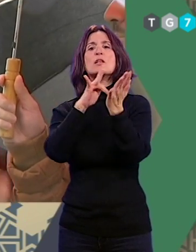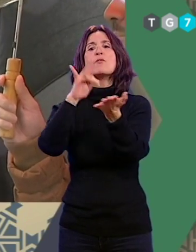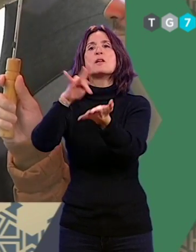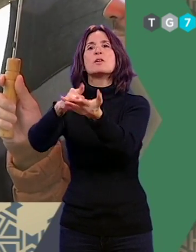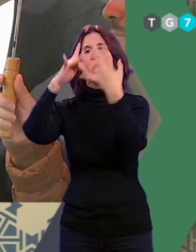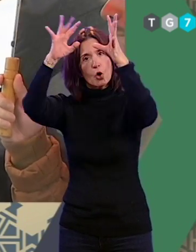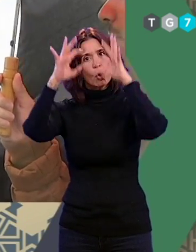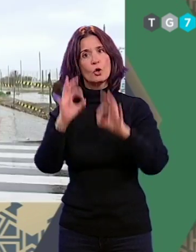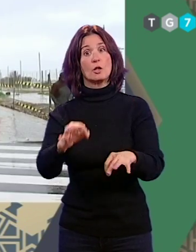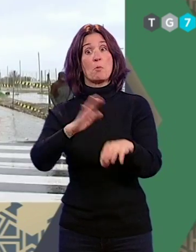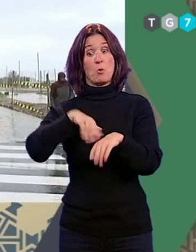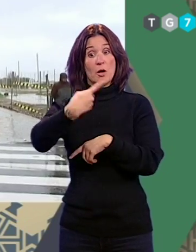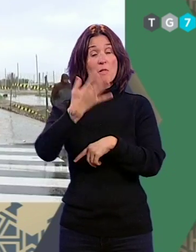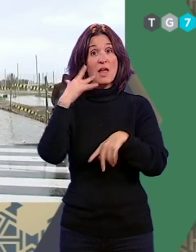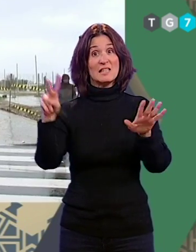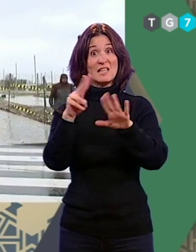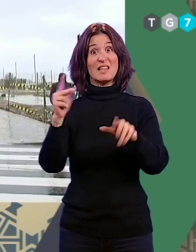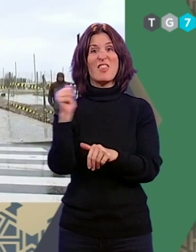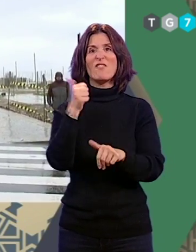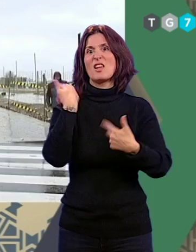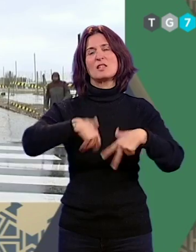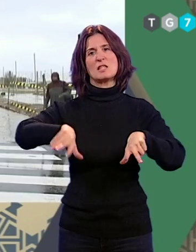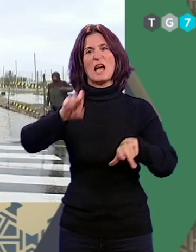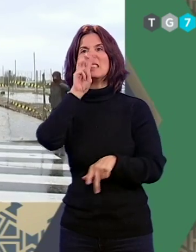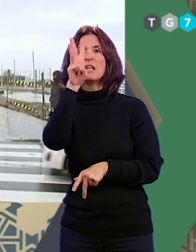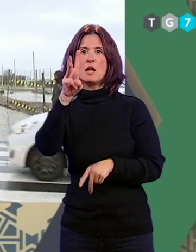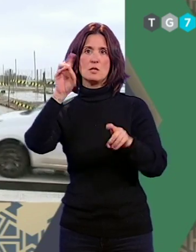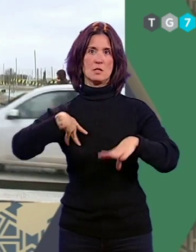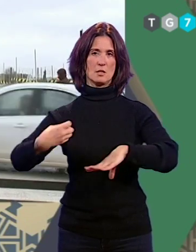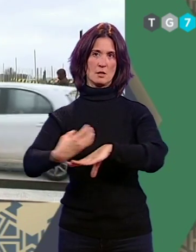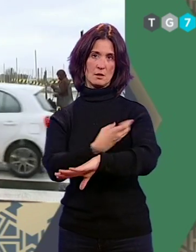a Granada, pues el próximo 7 de abril se cumplirán tres años sin trenes.